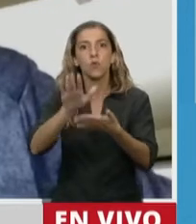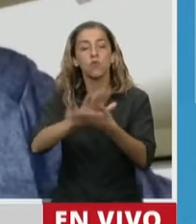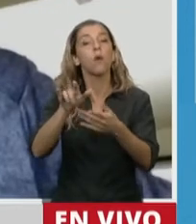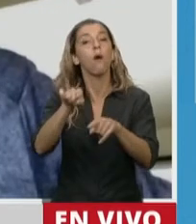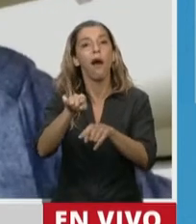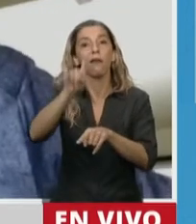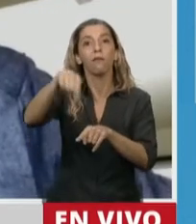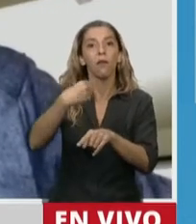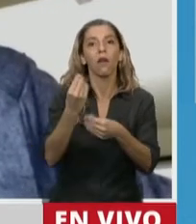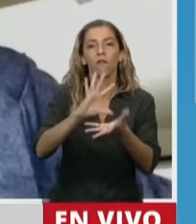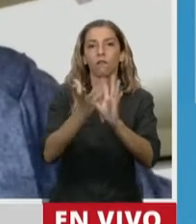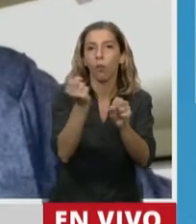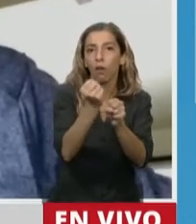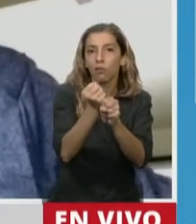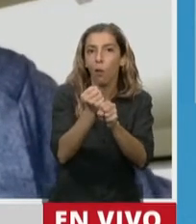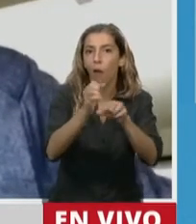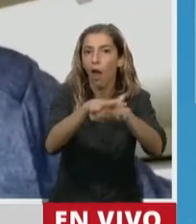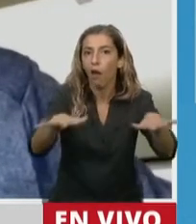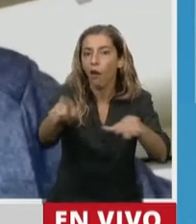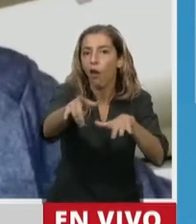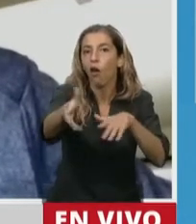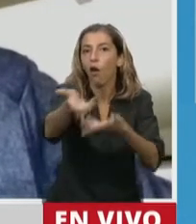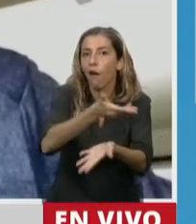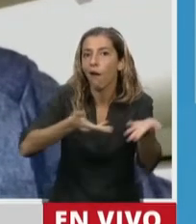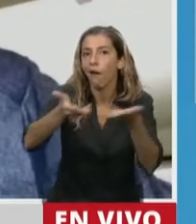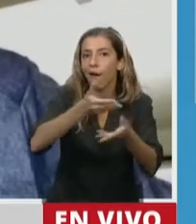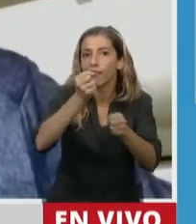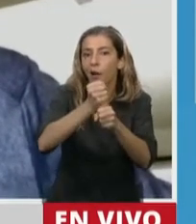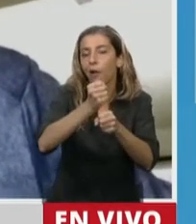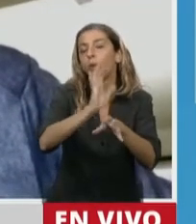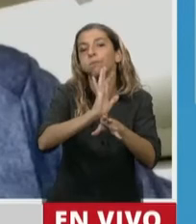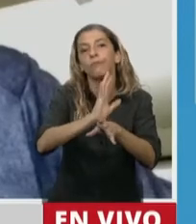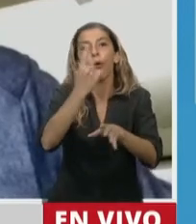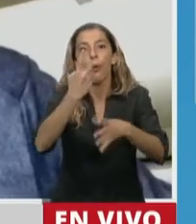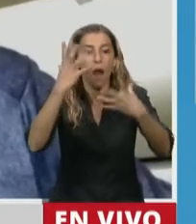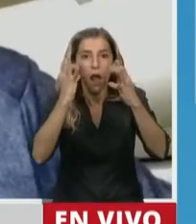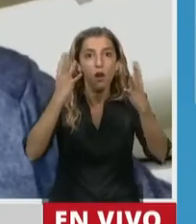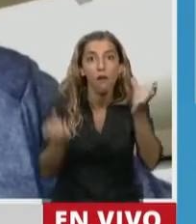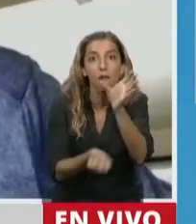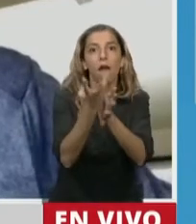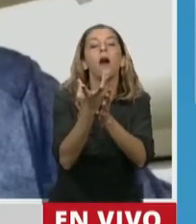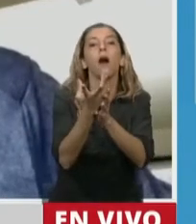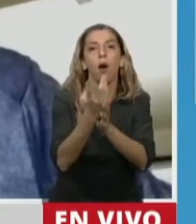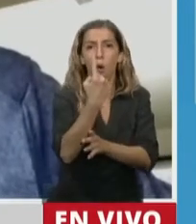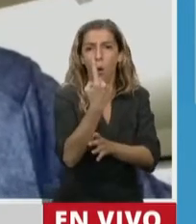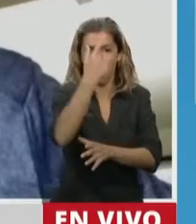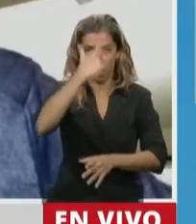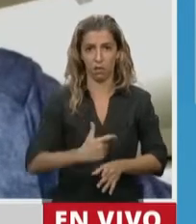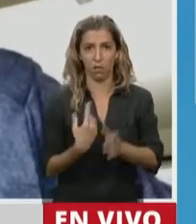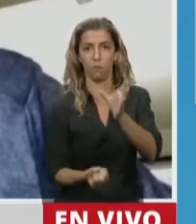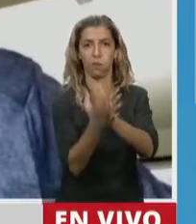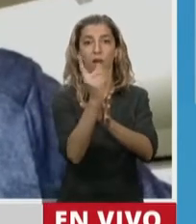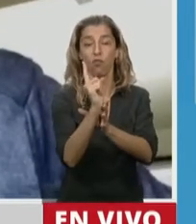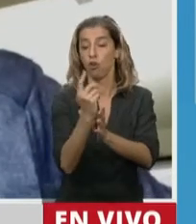colaborativos que han llevado adelante y llevan adelante una importante tarea en el